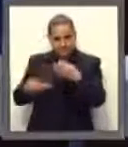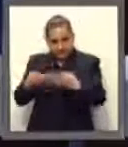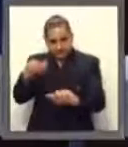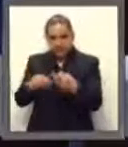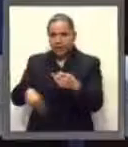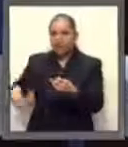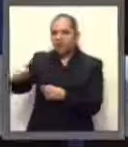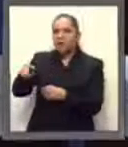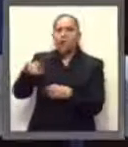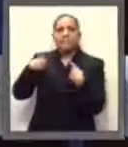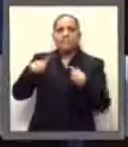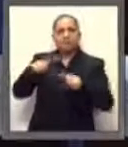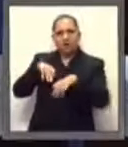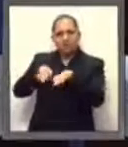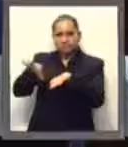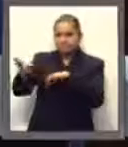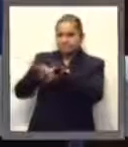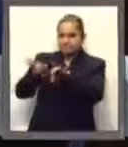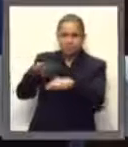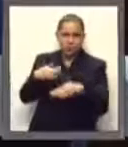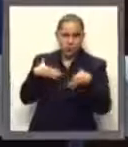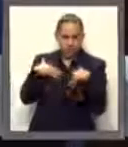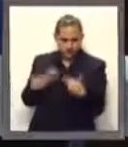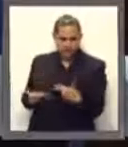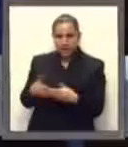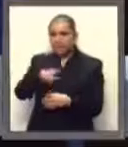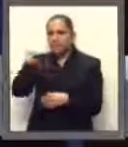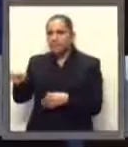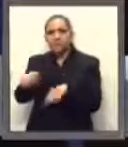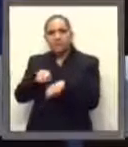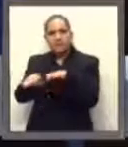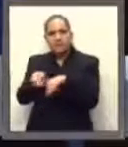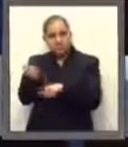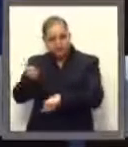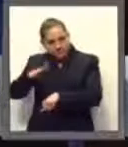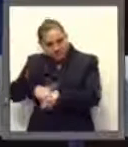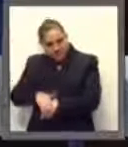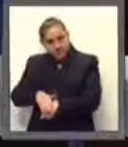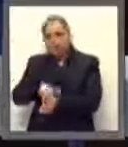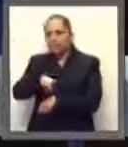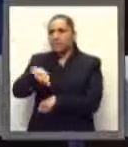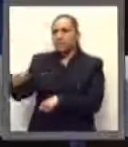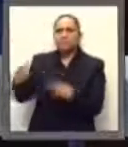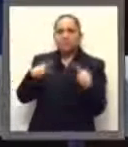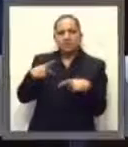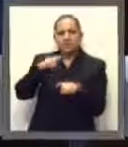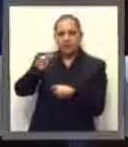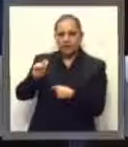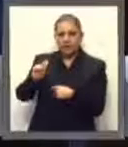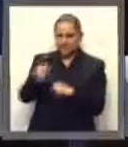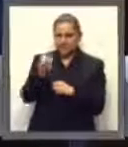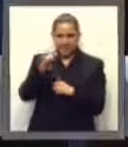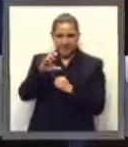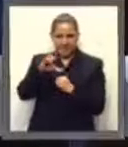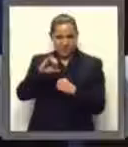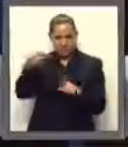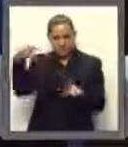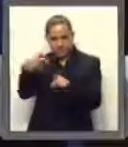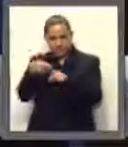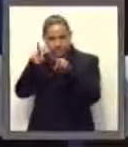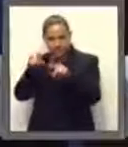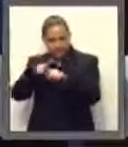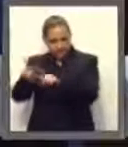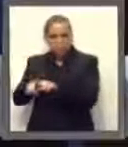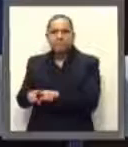confianza, trabajadores administrativos, técnicos y en general servidores públicos de la mayor